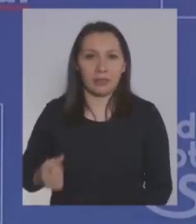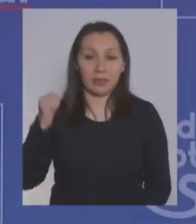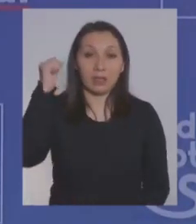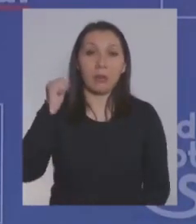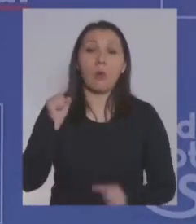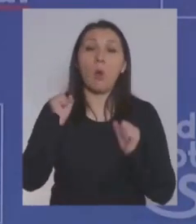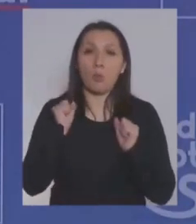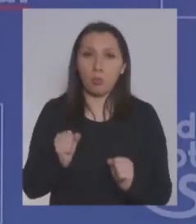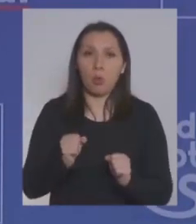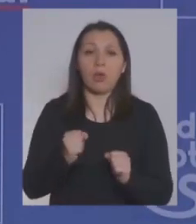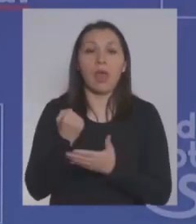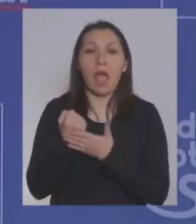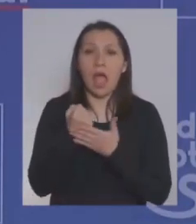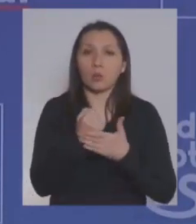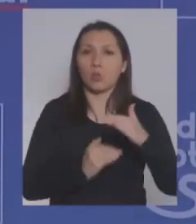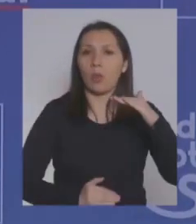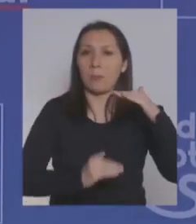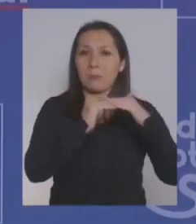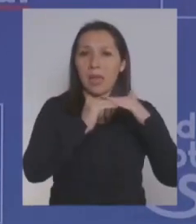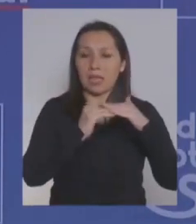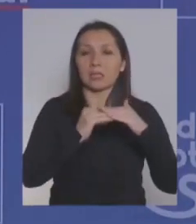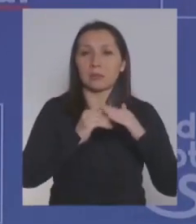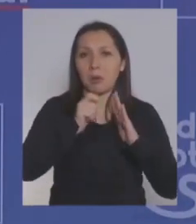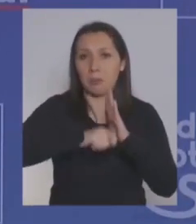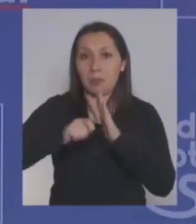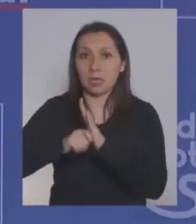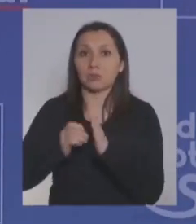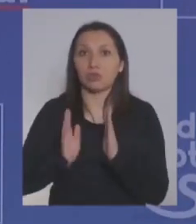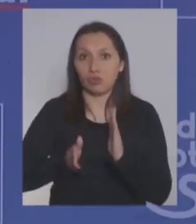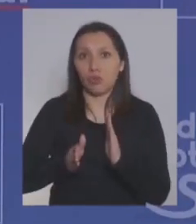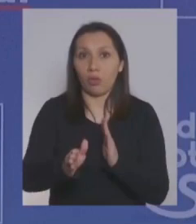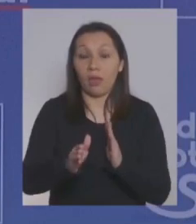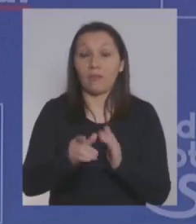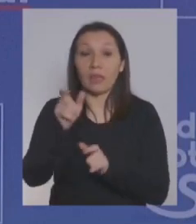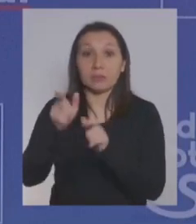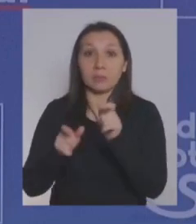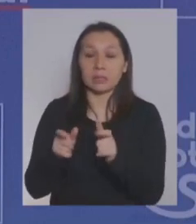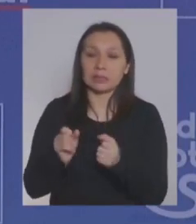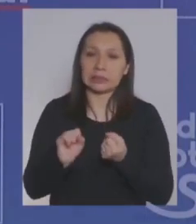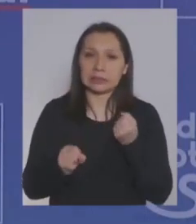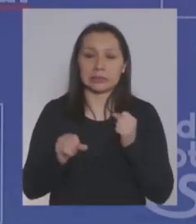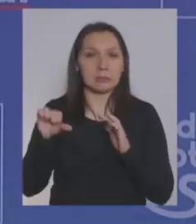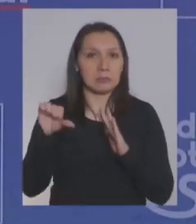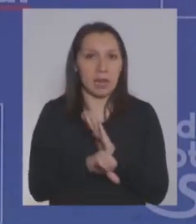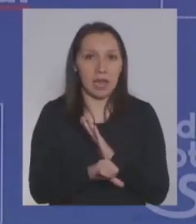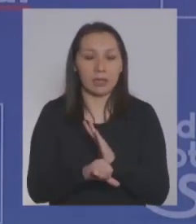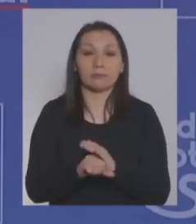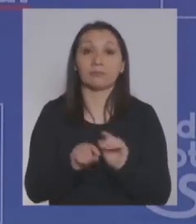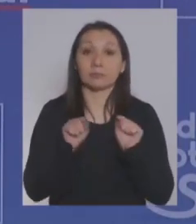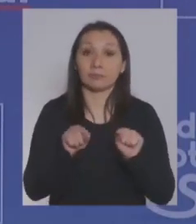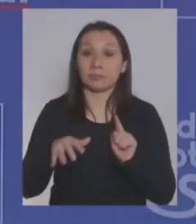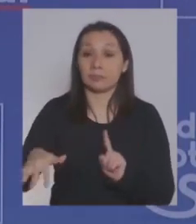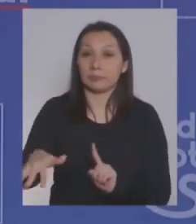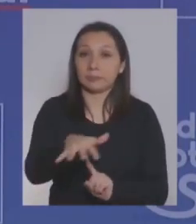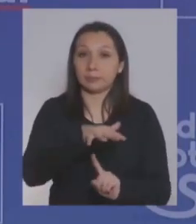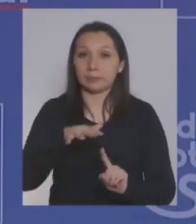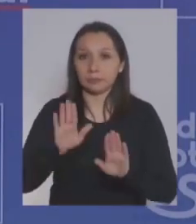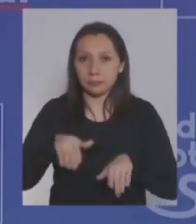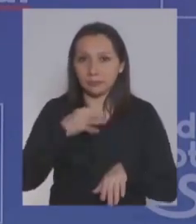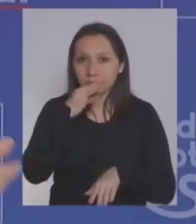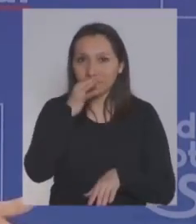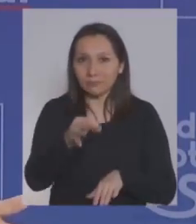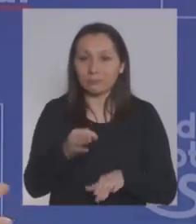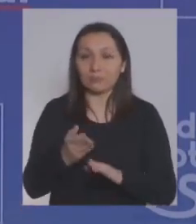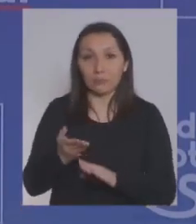de poder llegar con la ayuda al máximo en estos meses que todavía los ciudadanos la están pasando mal. En ese contexto, tal como lo hemos